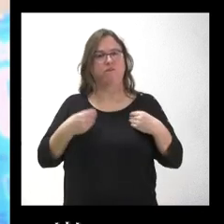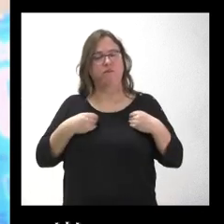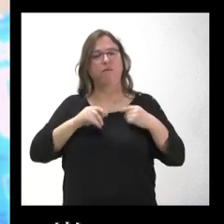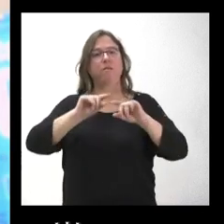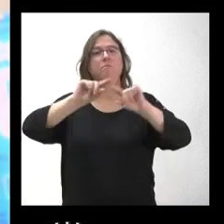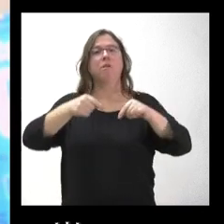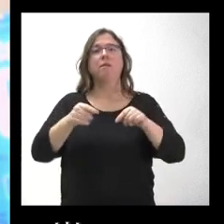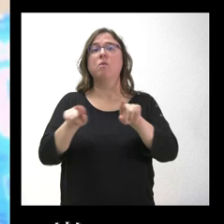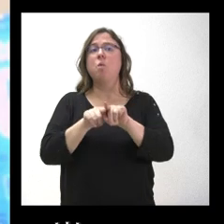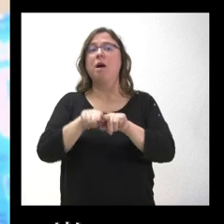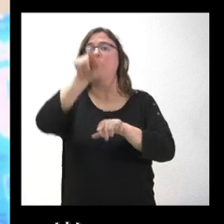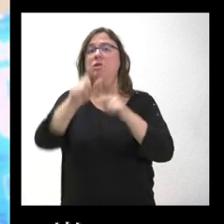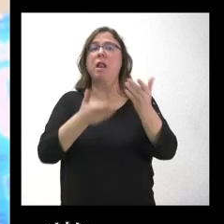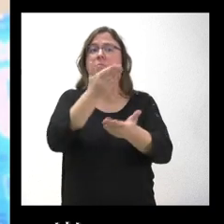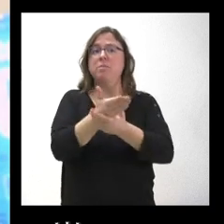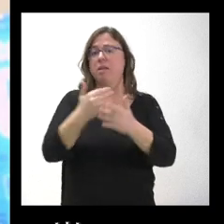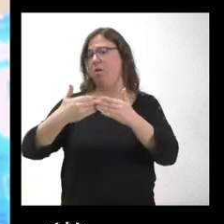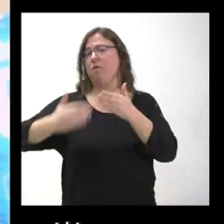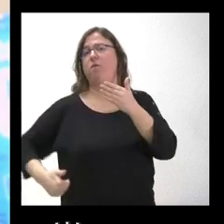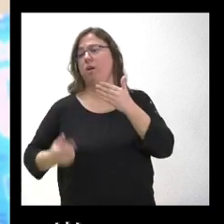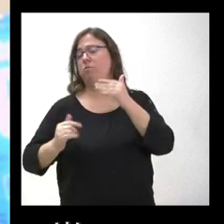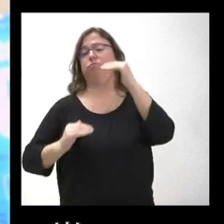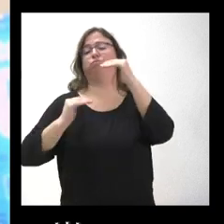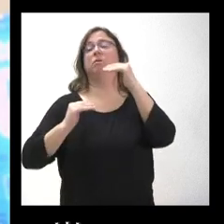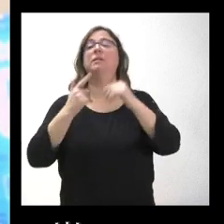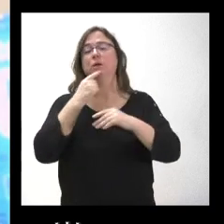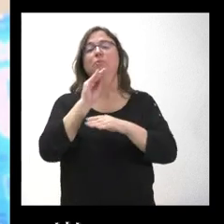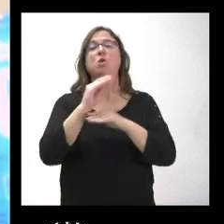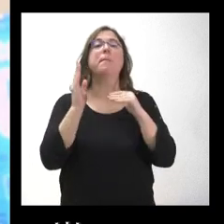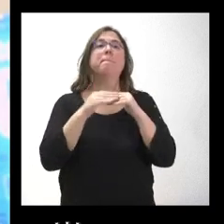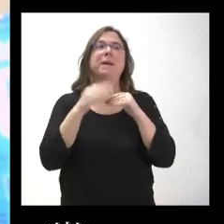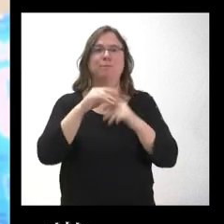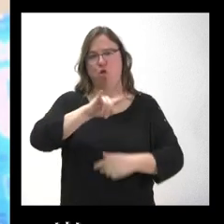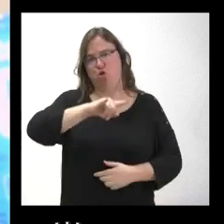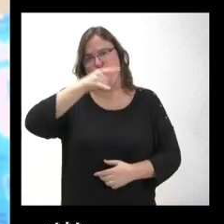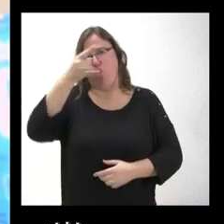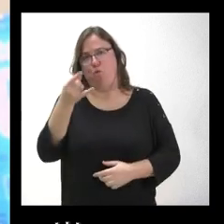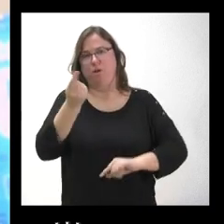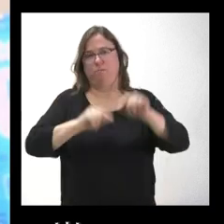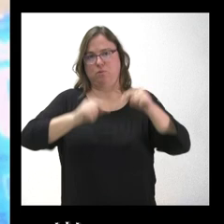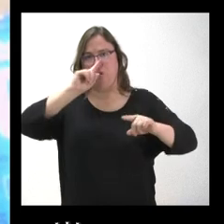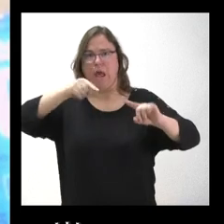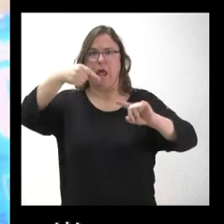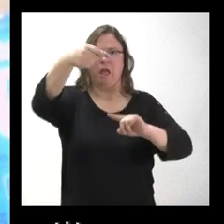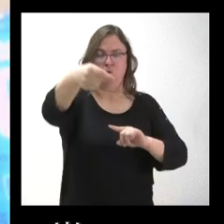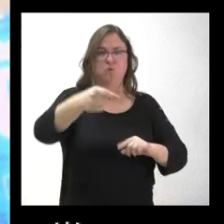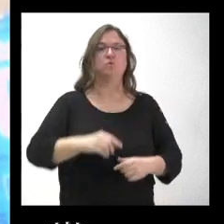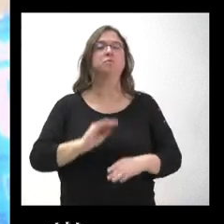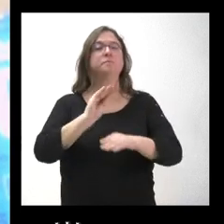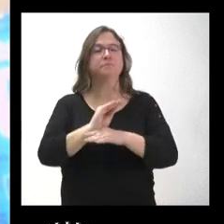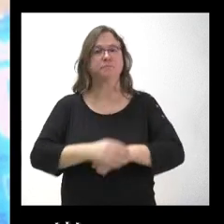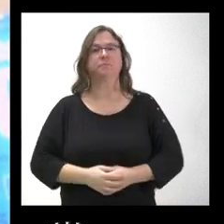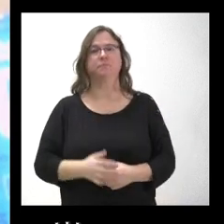pues haya quedado tantas personas fuera y, efectivamente, si tienen previsto, pues como mínimo duplicar para próximas anualidades esta aportación